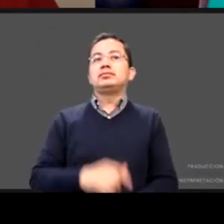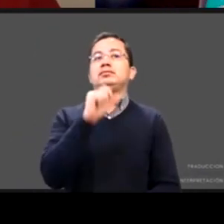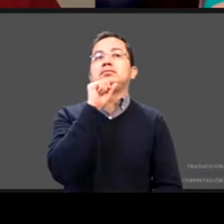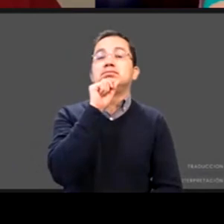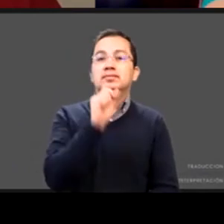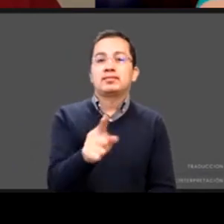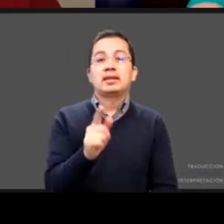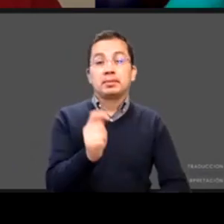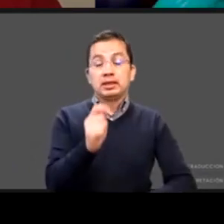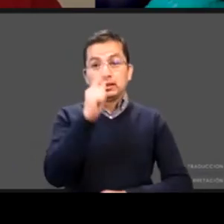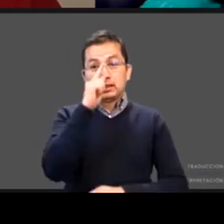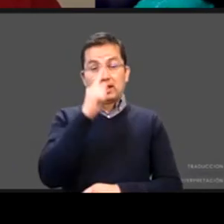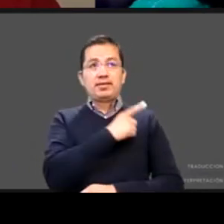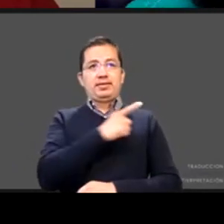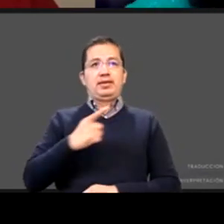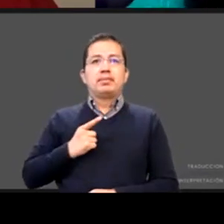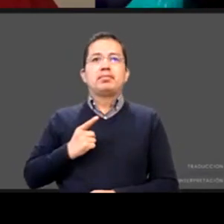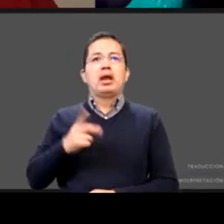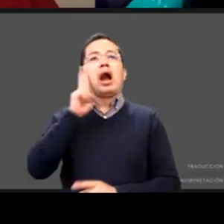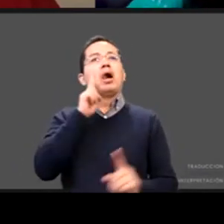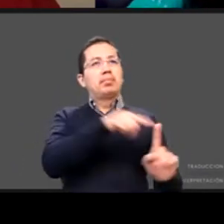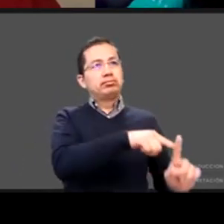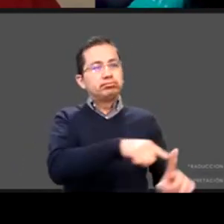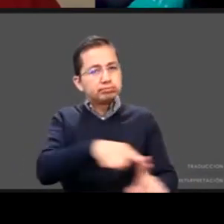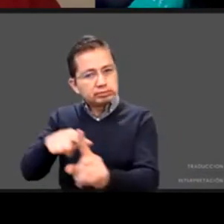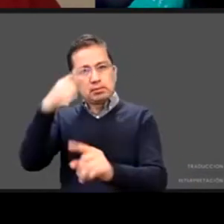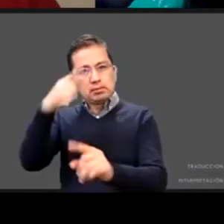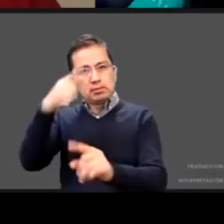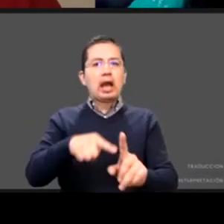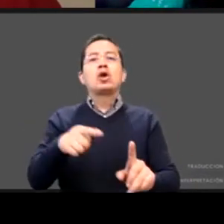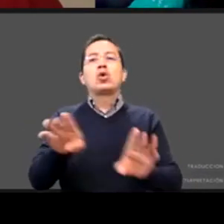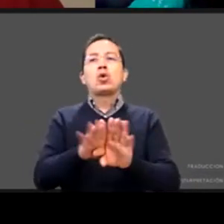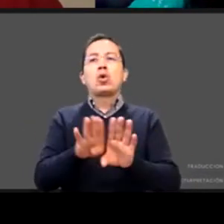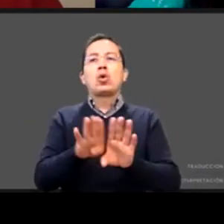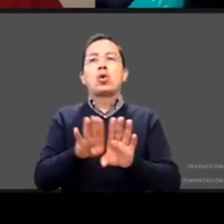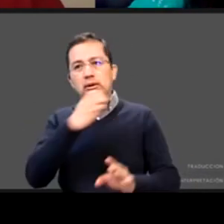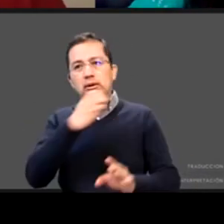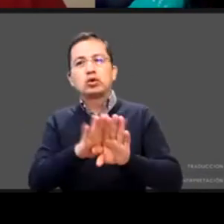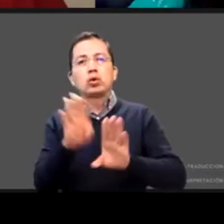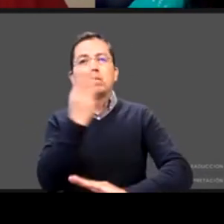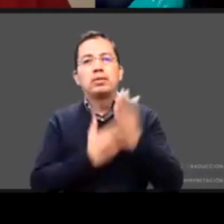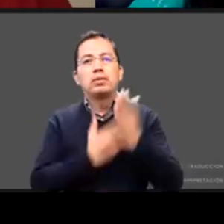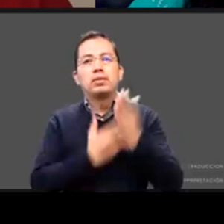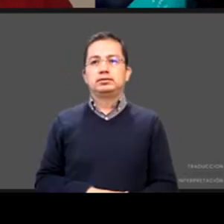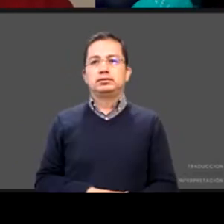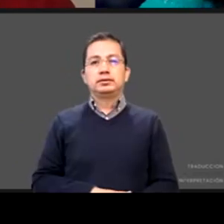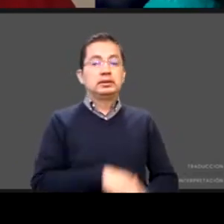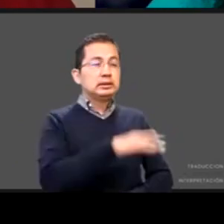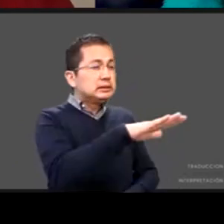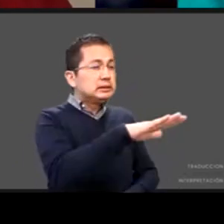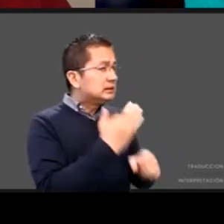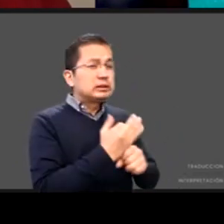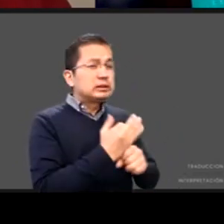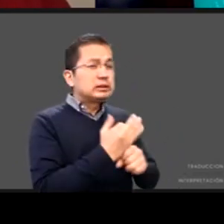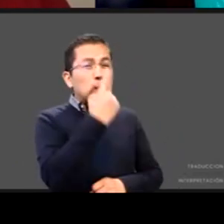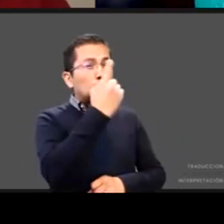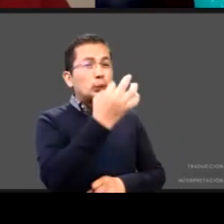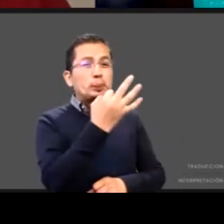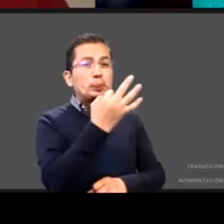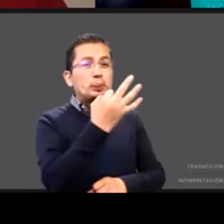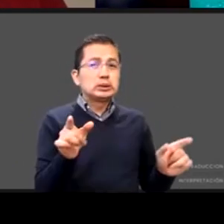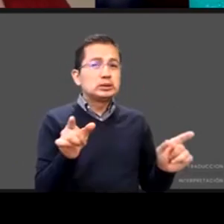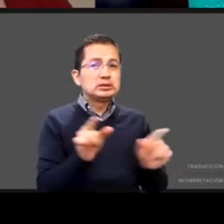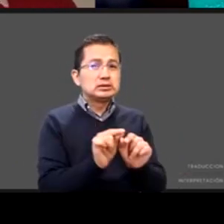pedir evaluaciones del desarrollo ¿por qué? porque el evaluación primero estamos un minuto más nada más para